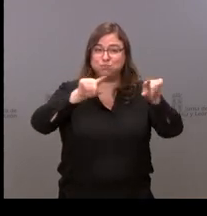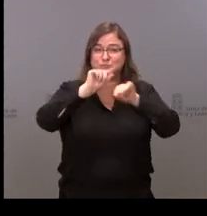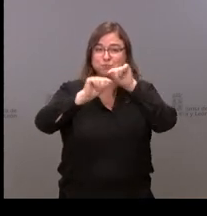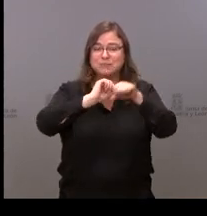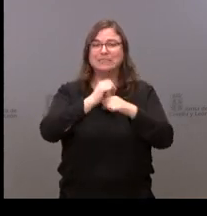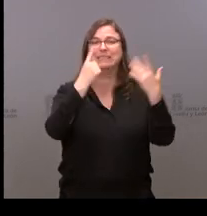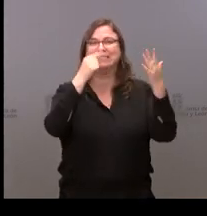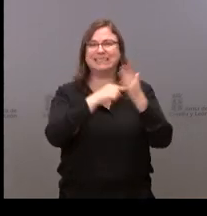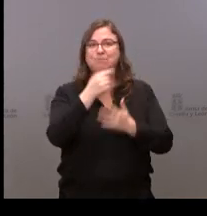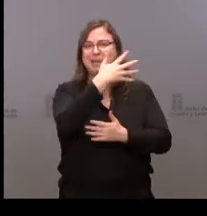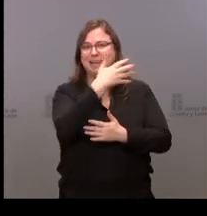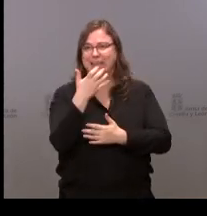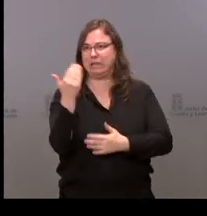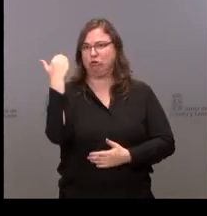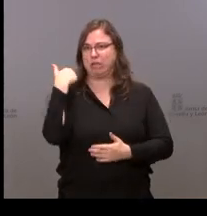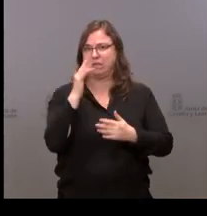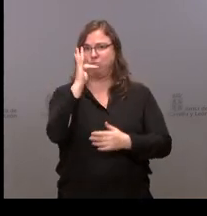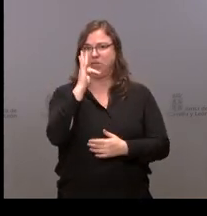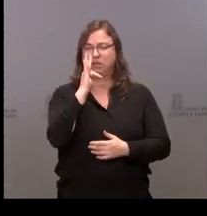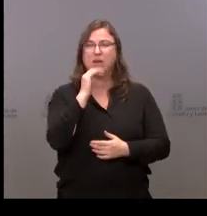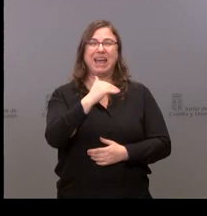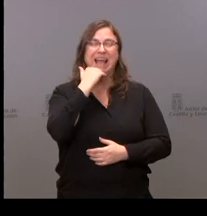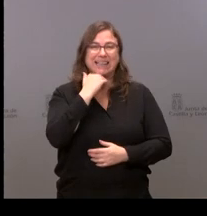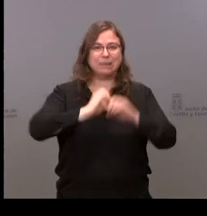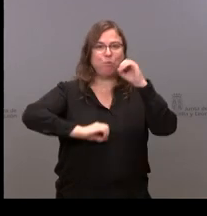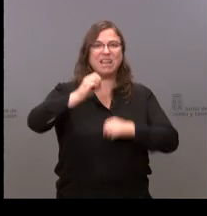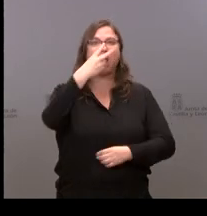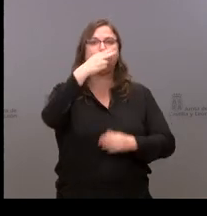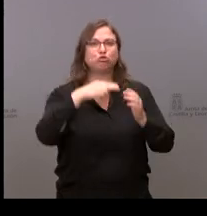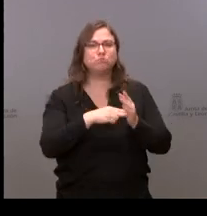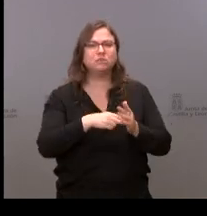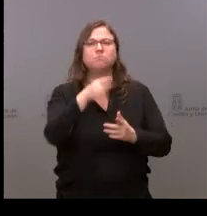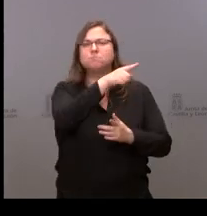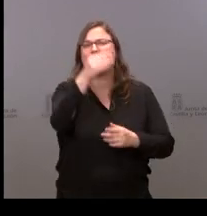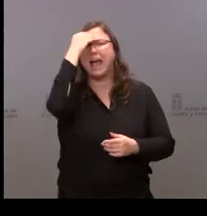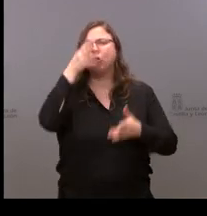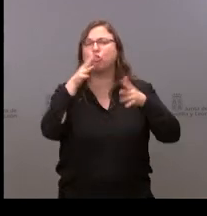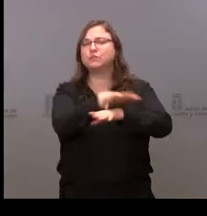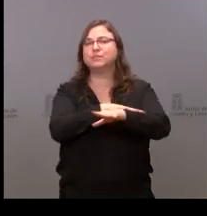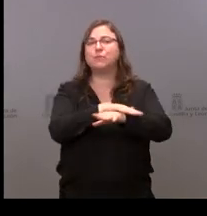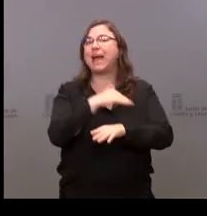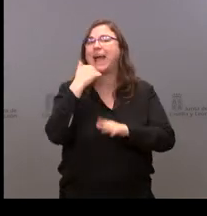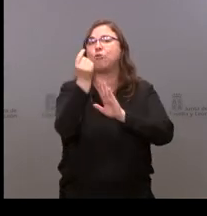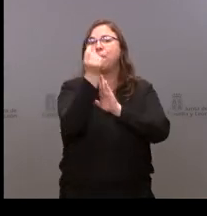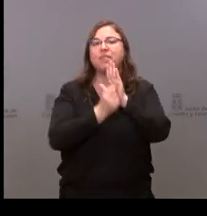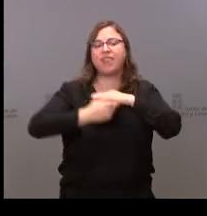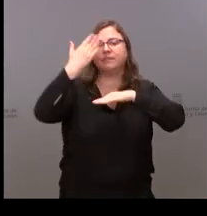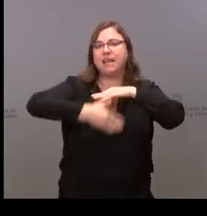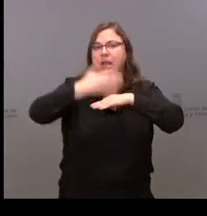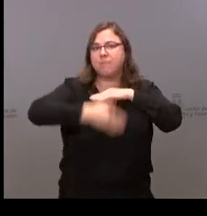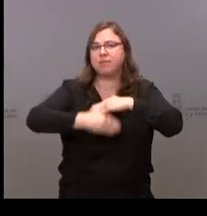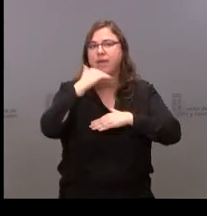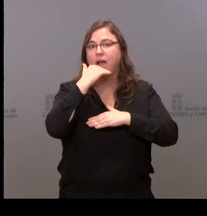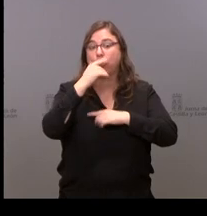6.500 positivos en la última jornada, la incidencia casi en 2.000, ¿se ha planteado en el Consejo de Gobierno adoptar algún tipo de medida restrictiva en el